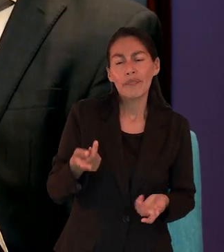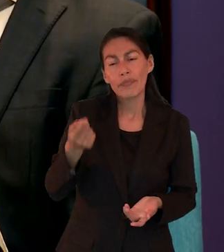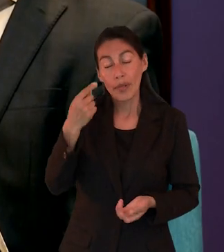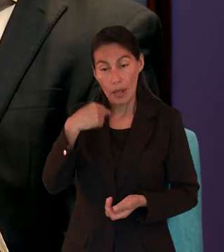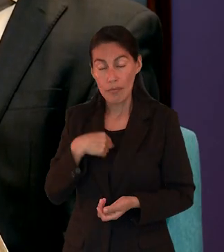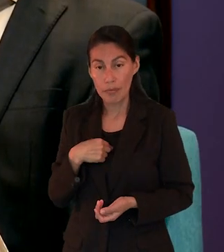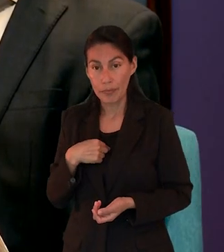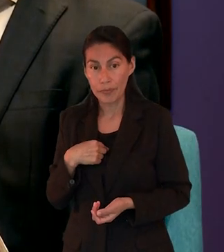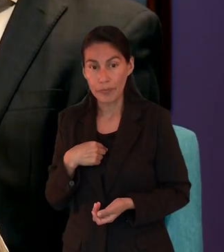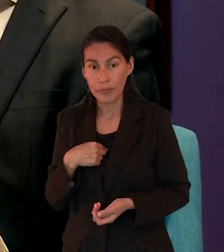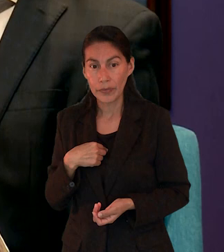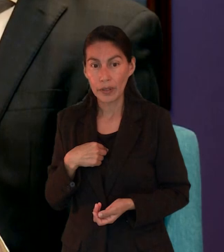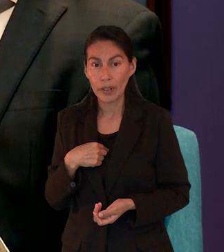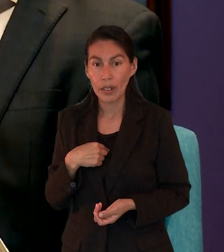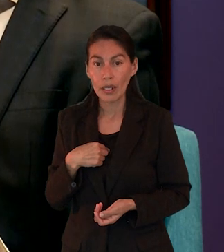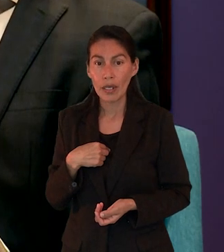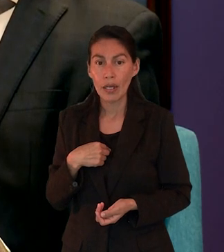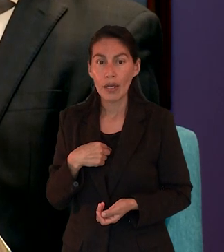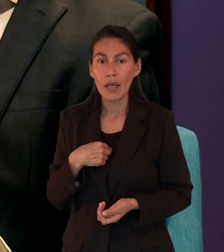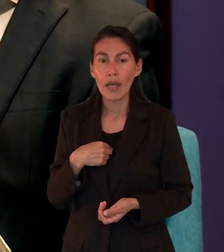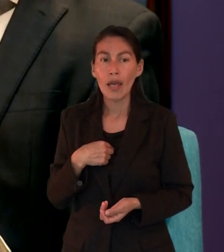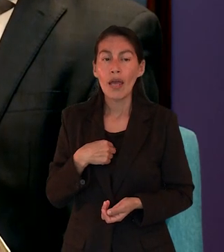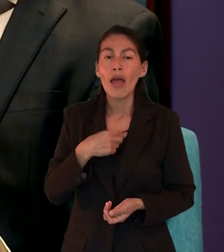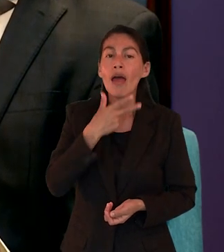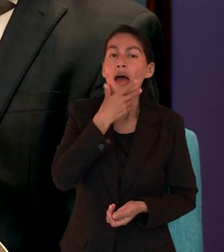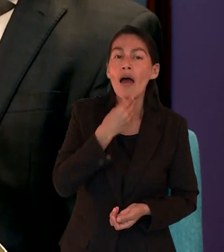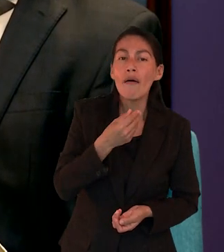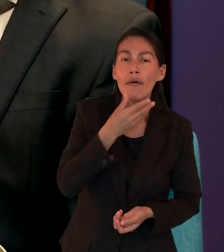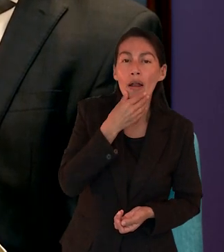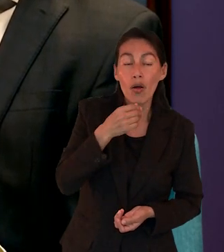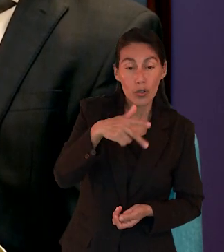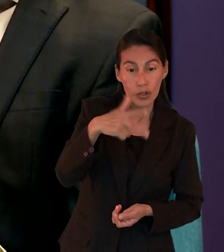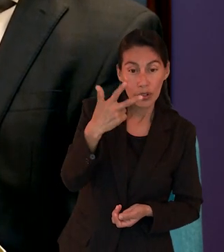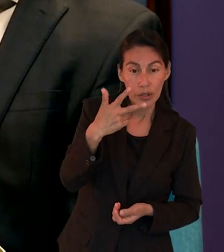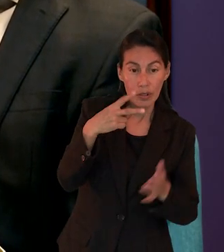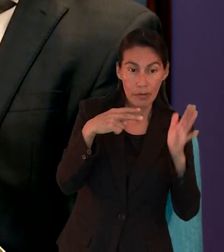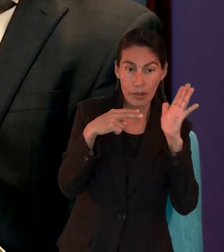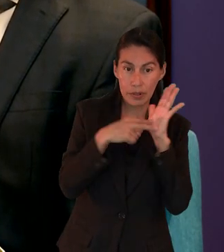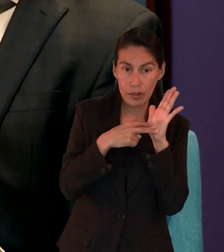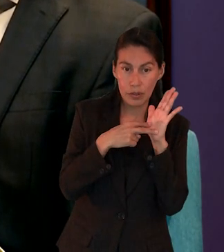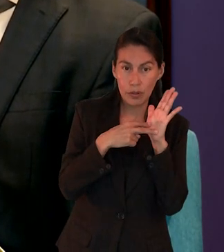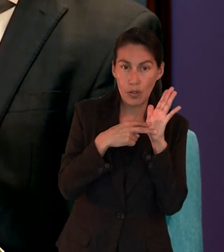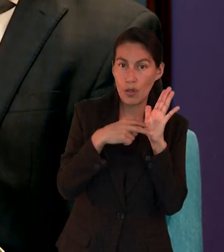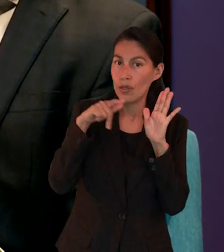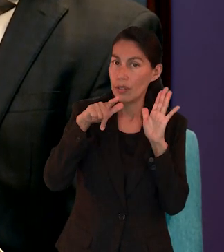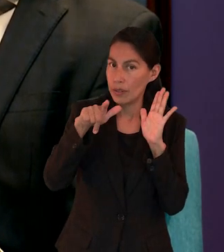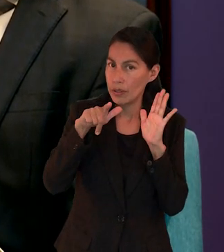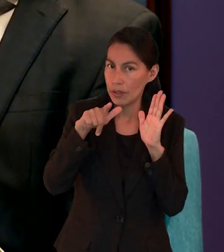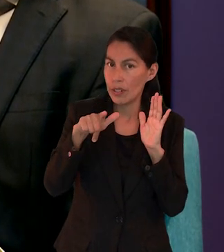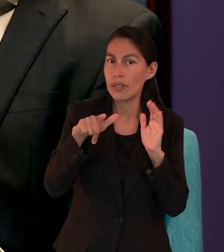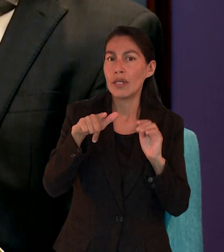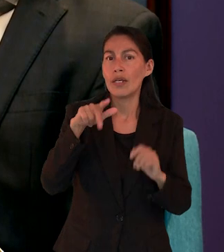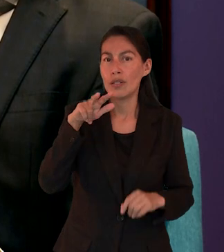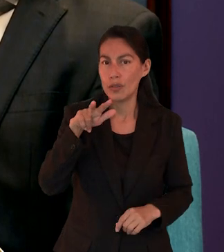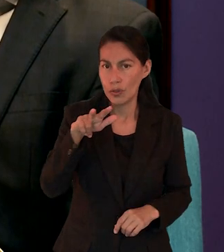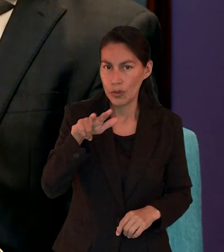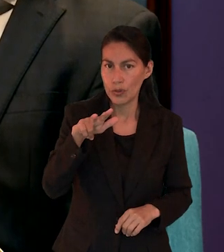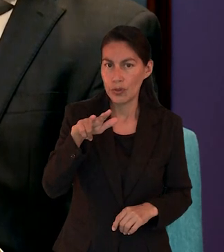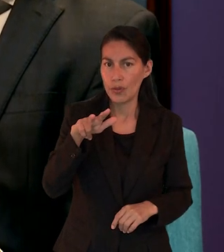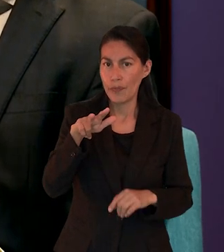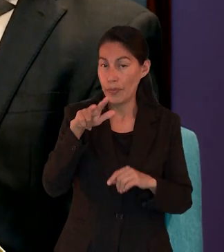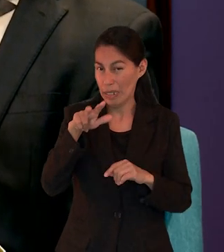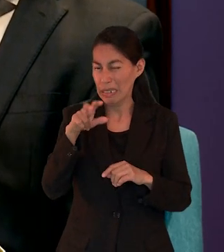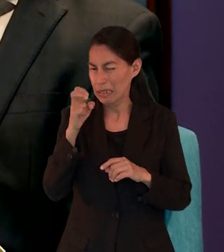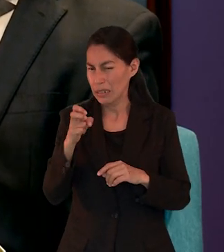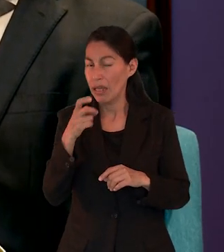como dice Hebreos 13 el versículo 17 y el